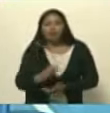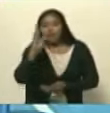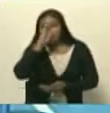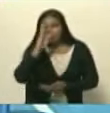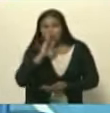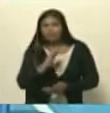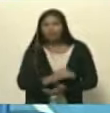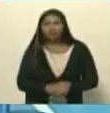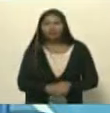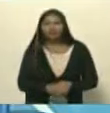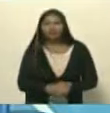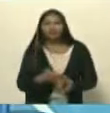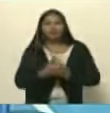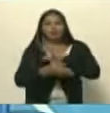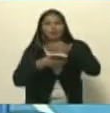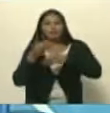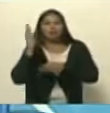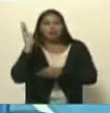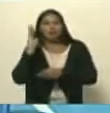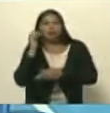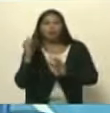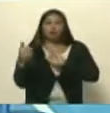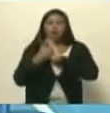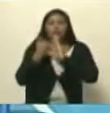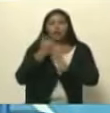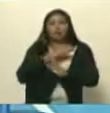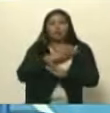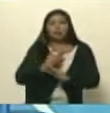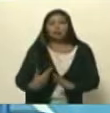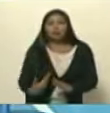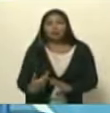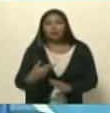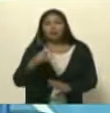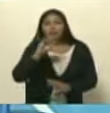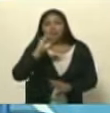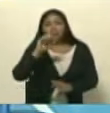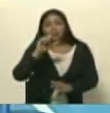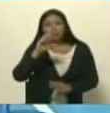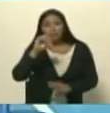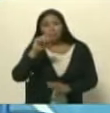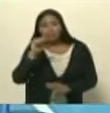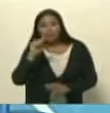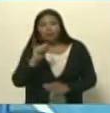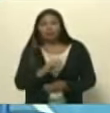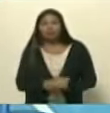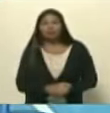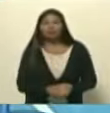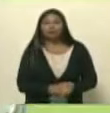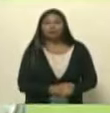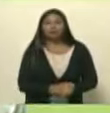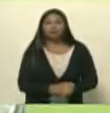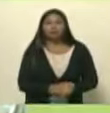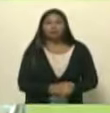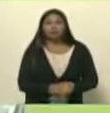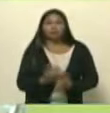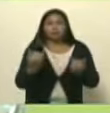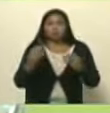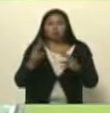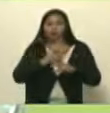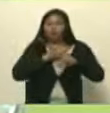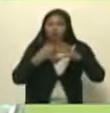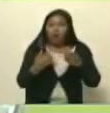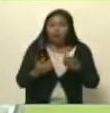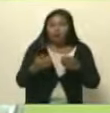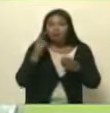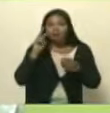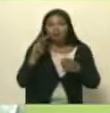con lo que se hizo en el parlamento contra la presidenta de entonces Dilma Rousseff si fue algo tremendamente